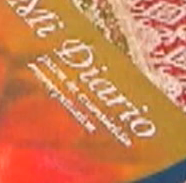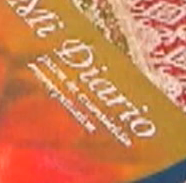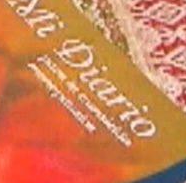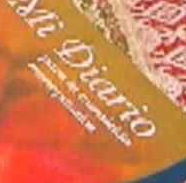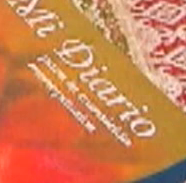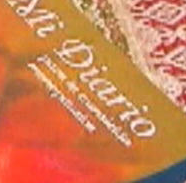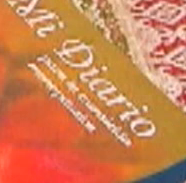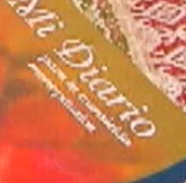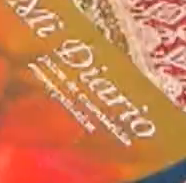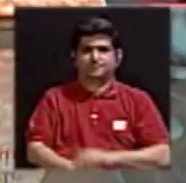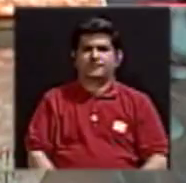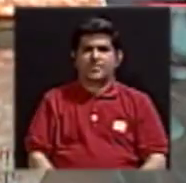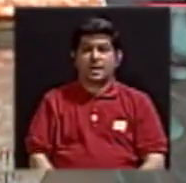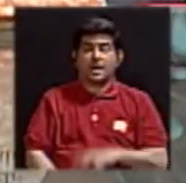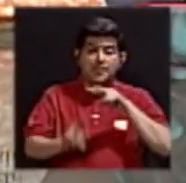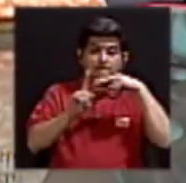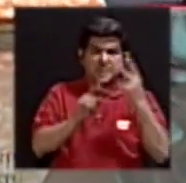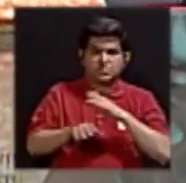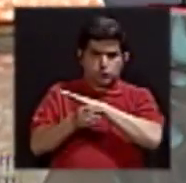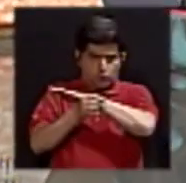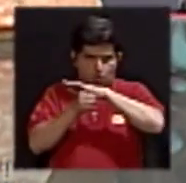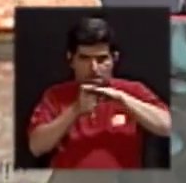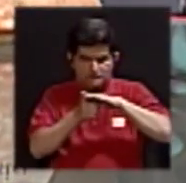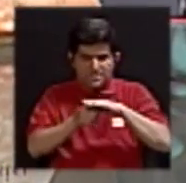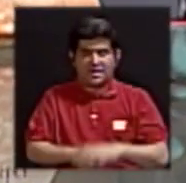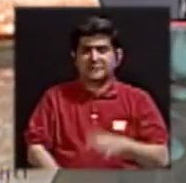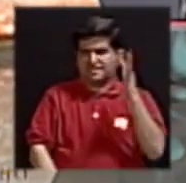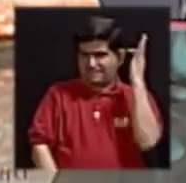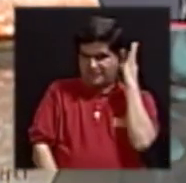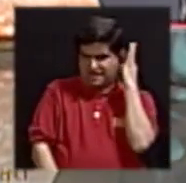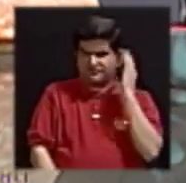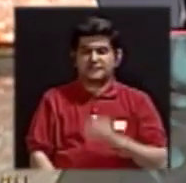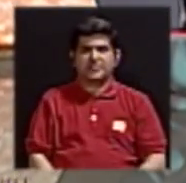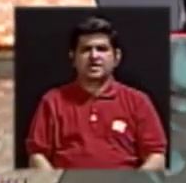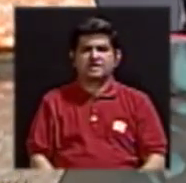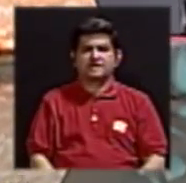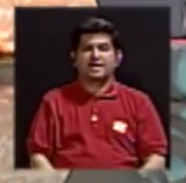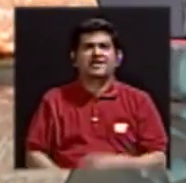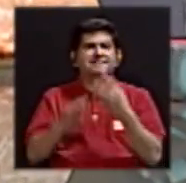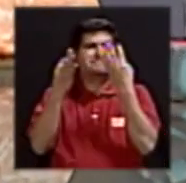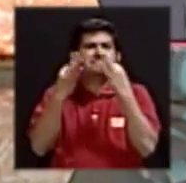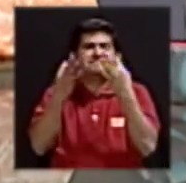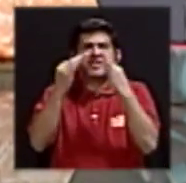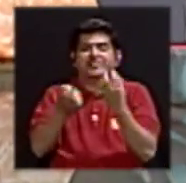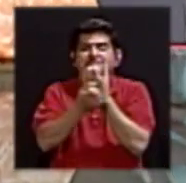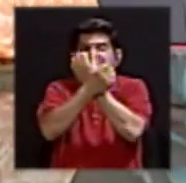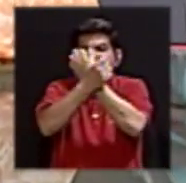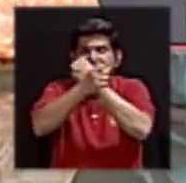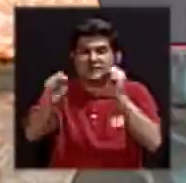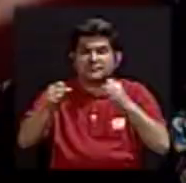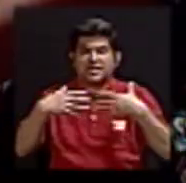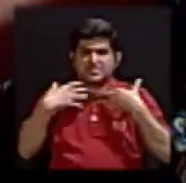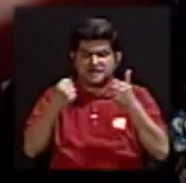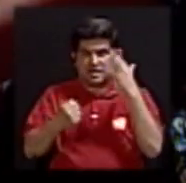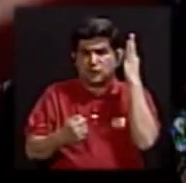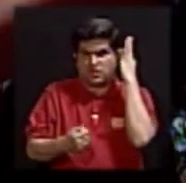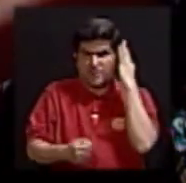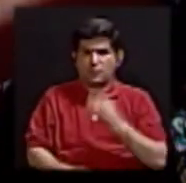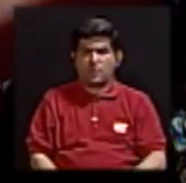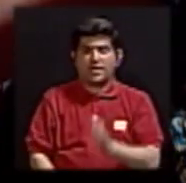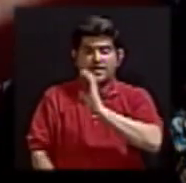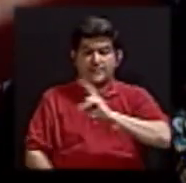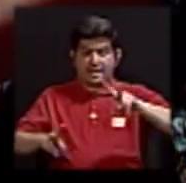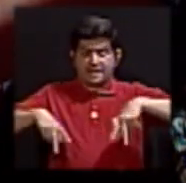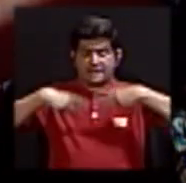con una visión integral, una visión femenina que busca rescatar la salud de la mujer, la